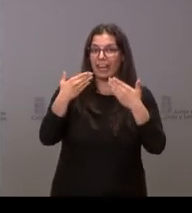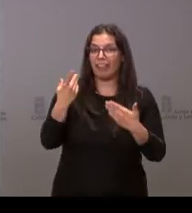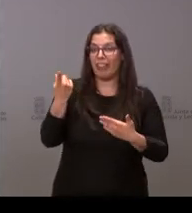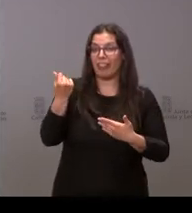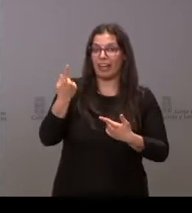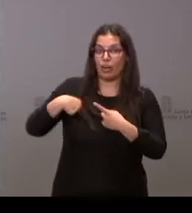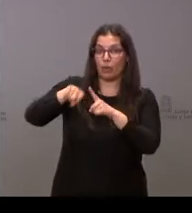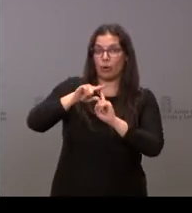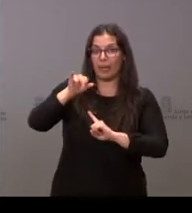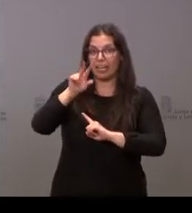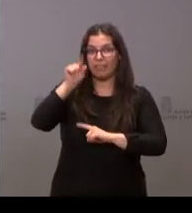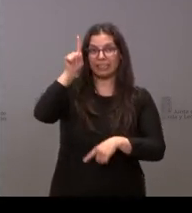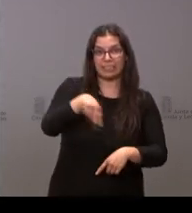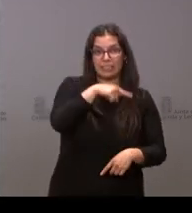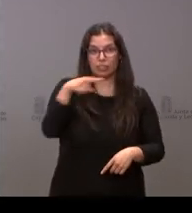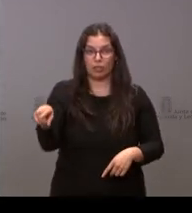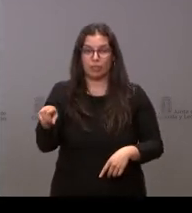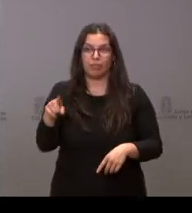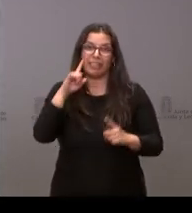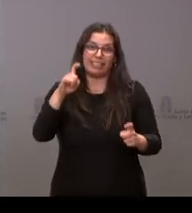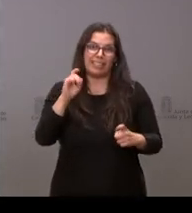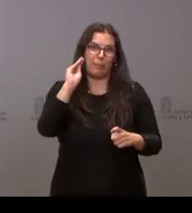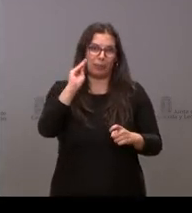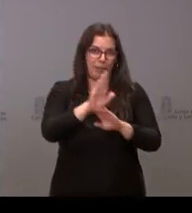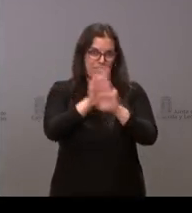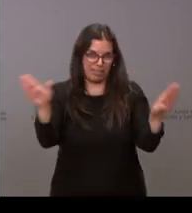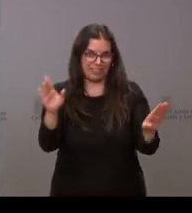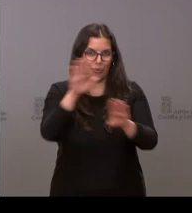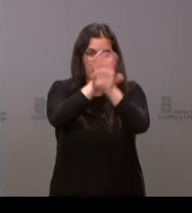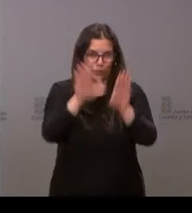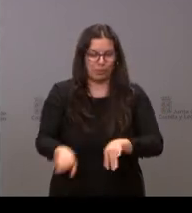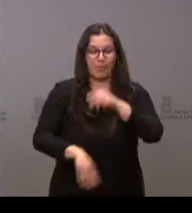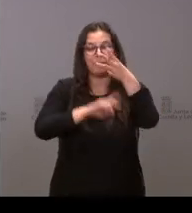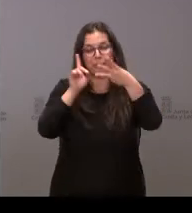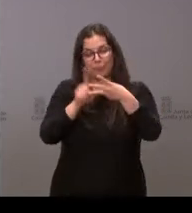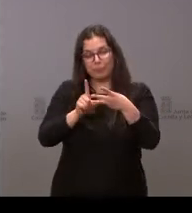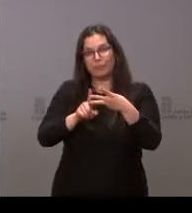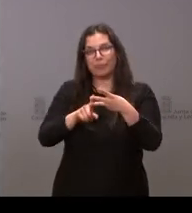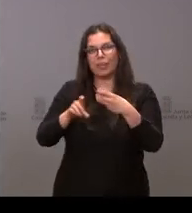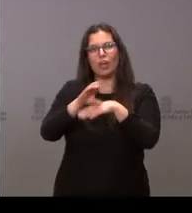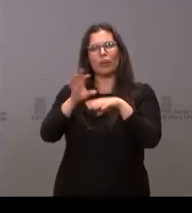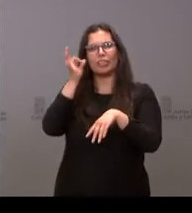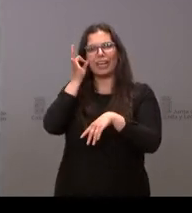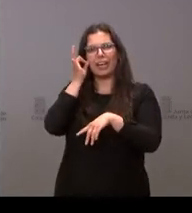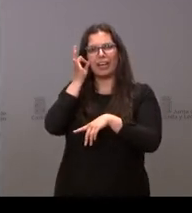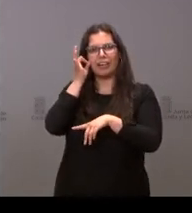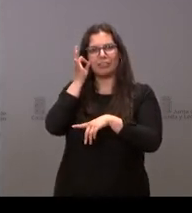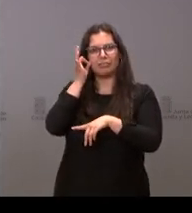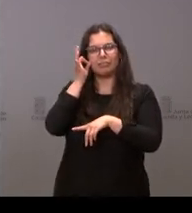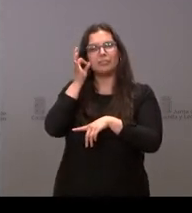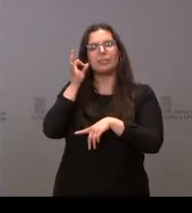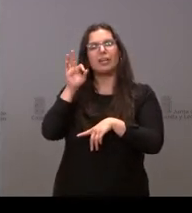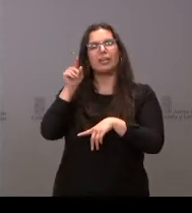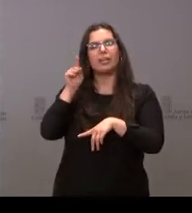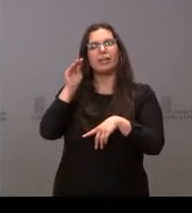del IVA, para no tener que volver a preguntar sobre ello. Y a la consejera de Medio Ambiente, dos cuestiones. Uno, respecto